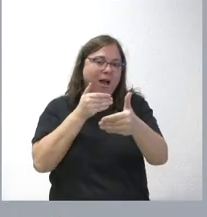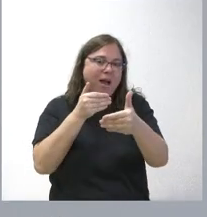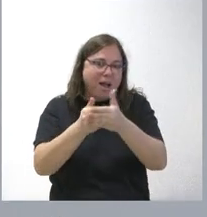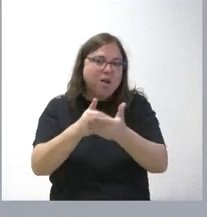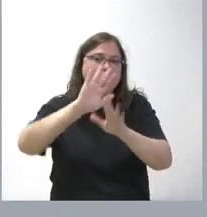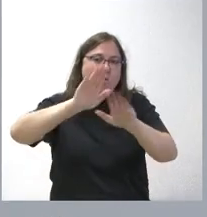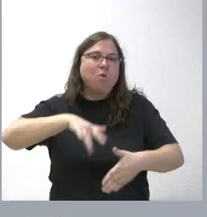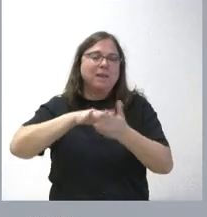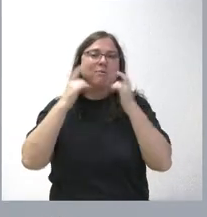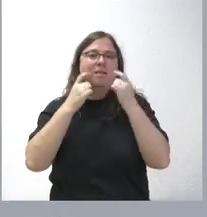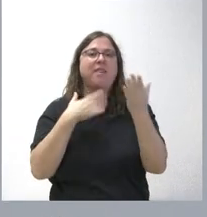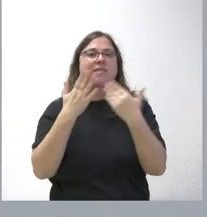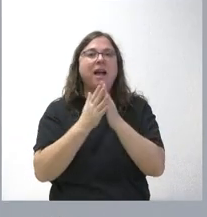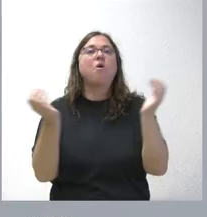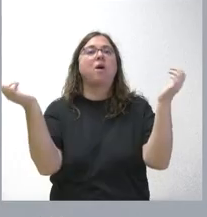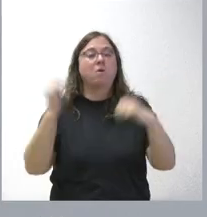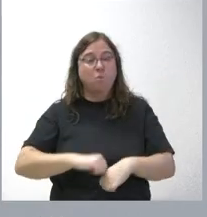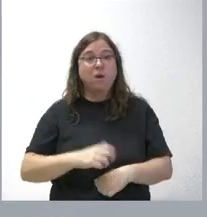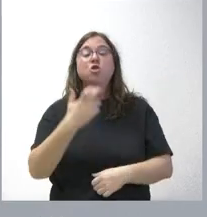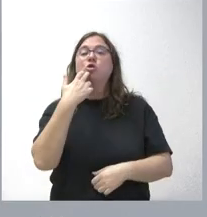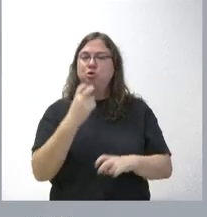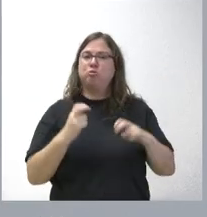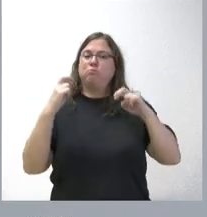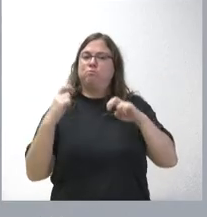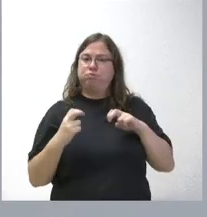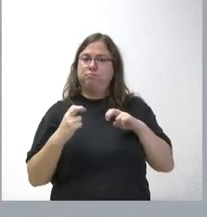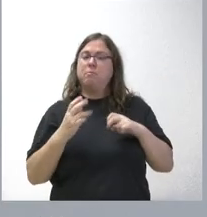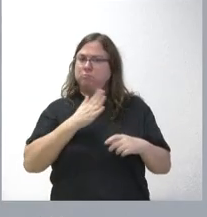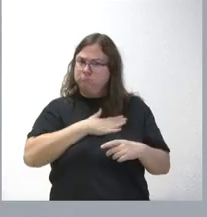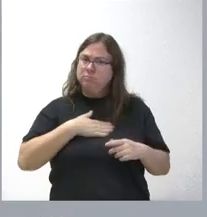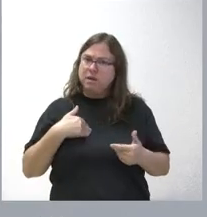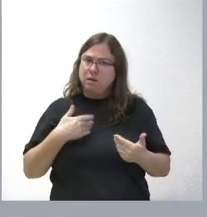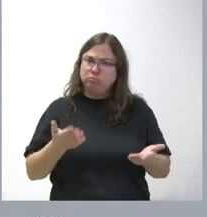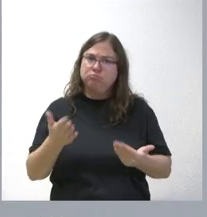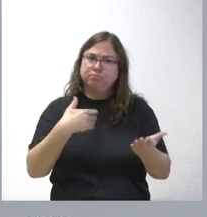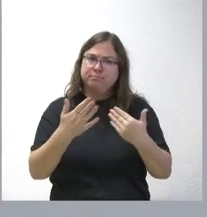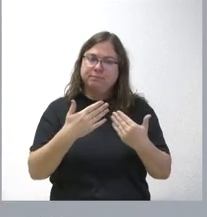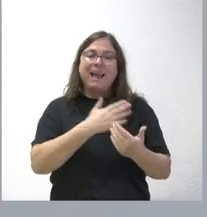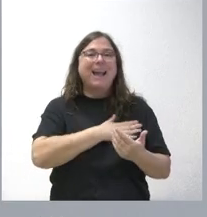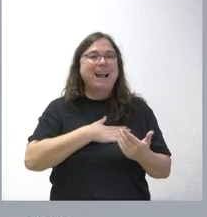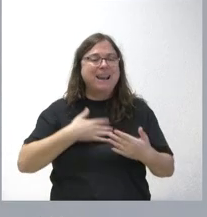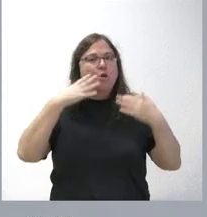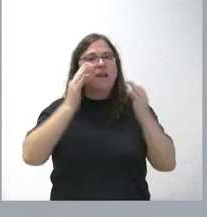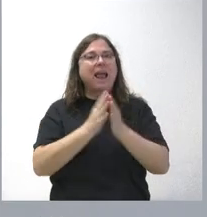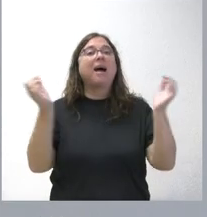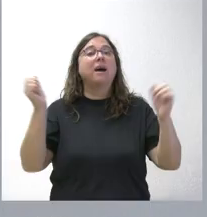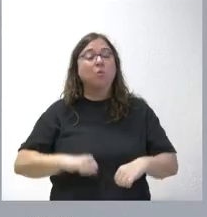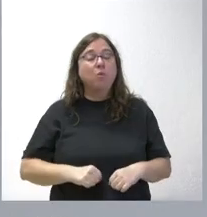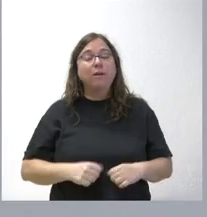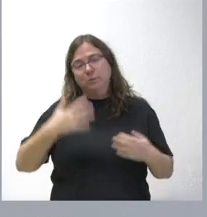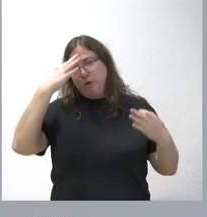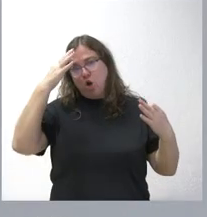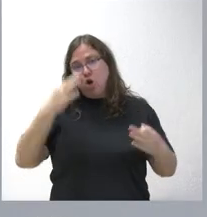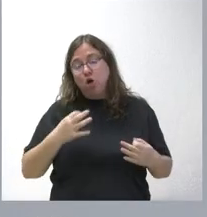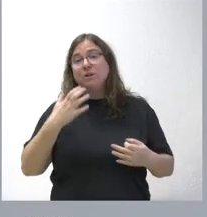el diálogo, el acuerdo. Nosotros lo vamos a sentar, por nosotros no va a quedar y vamos con voluntad real de acordar. Naturalmente,